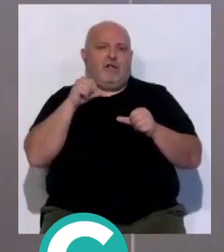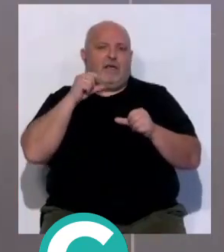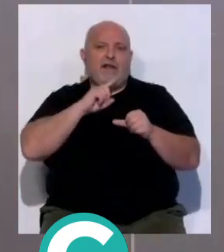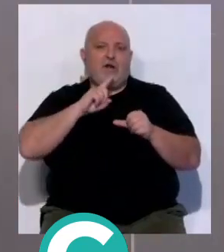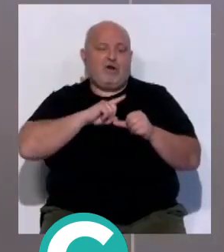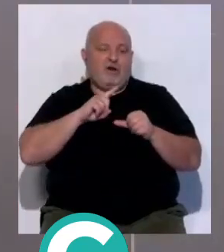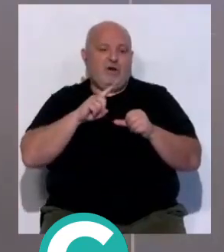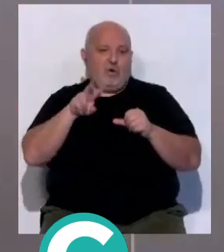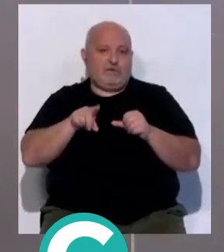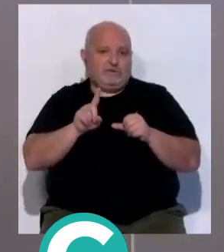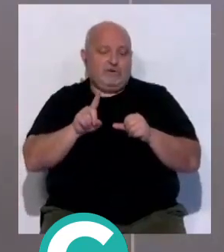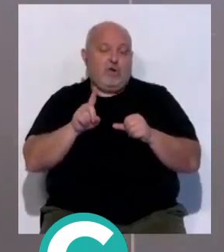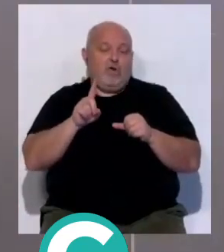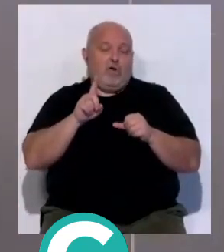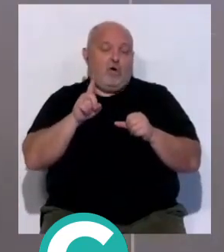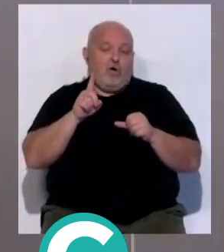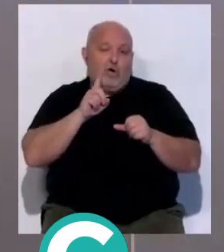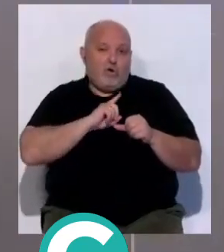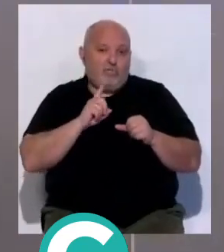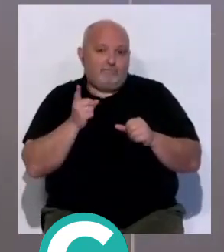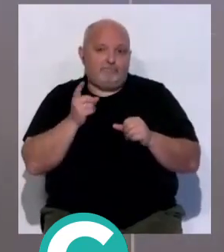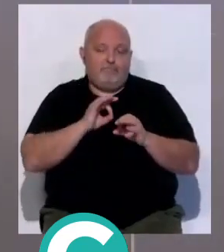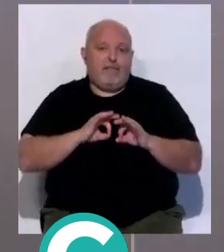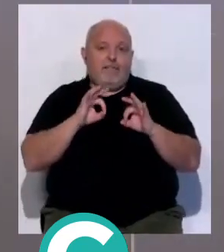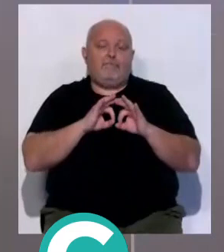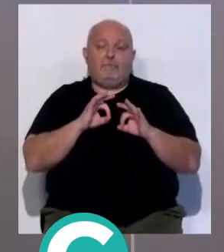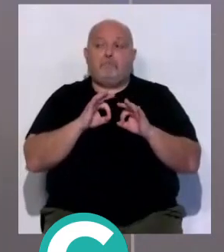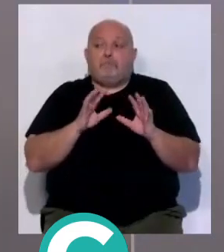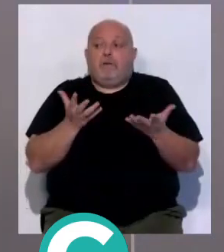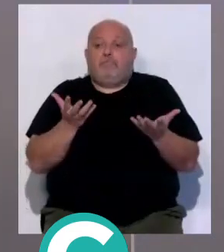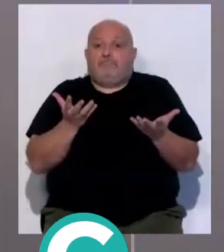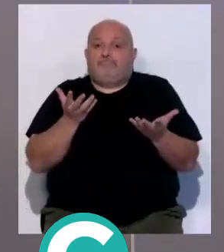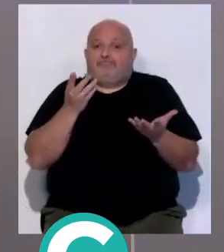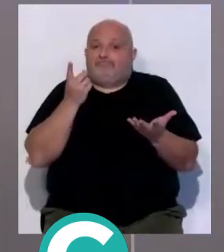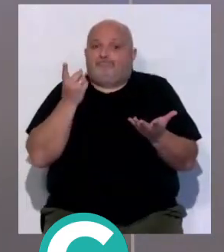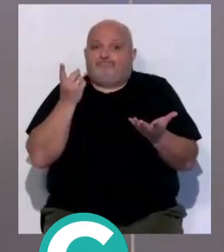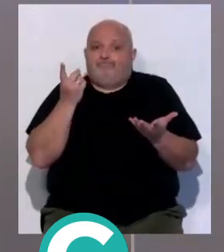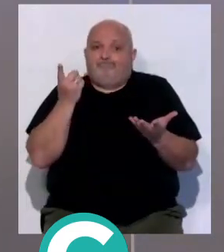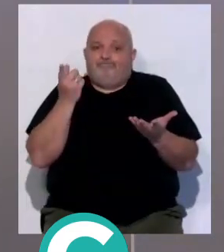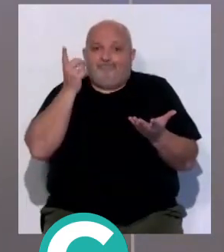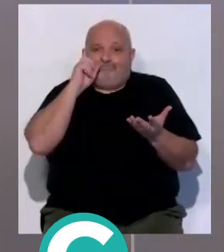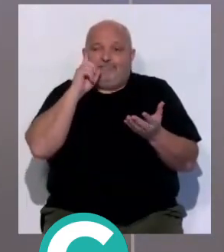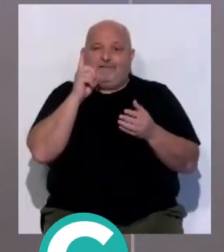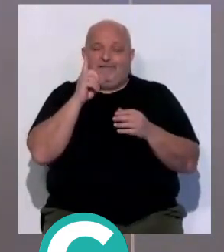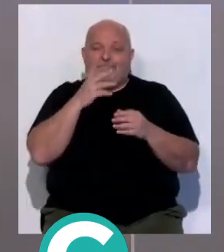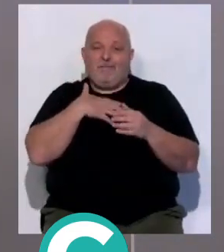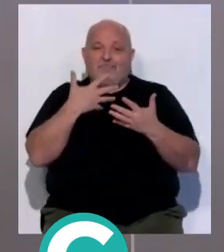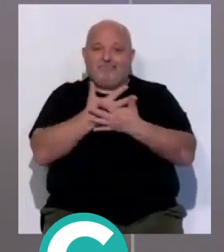errores, no, horrores arbitrales, pero claro, con alguien hay que quejarse.